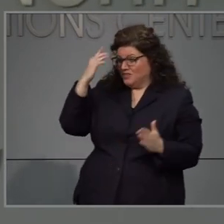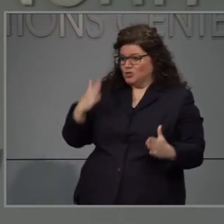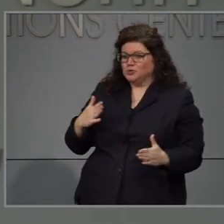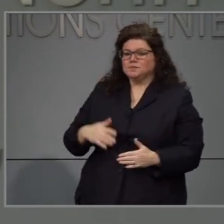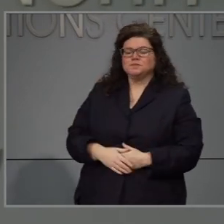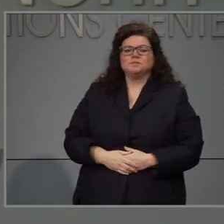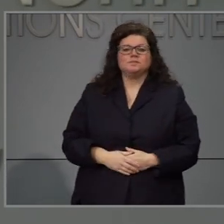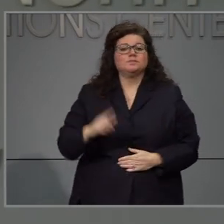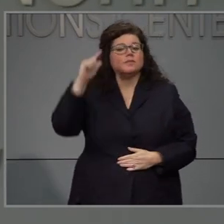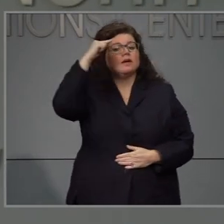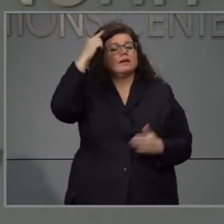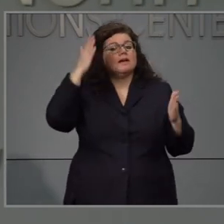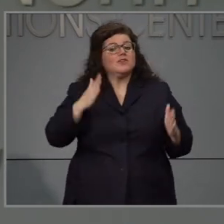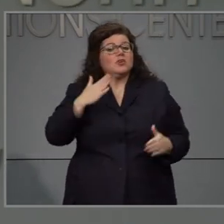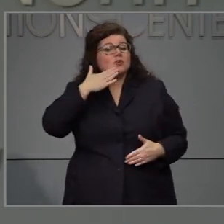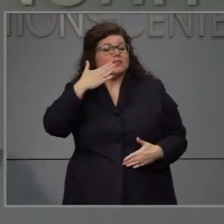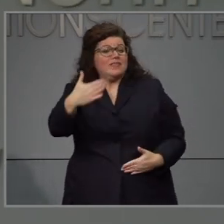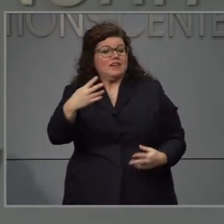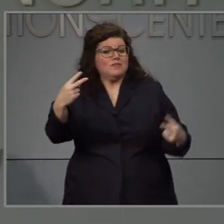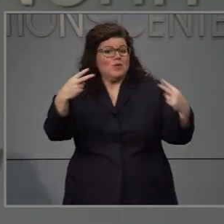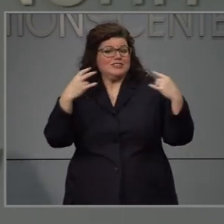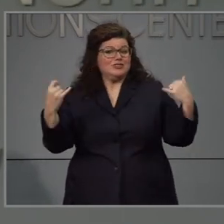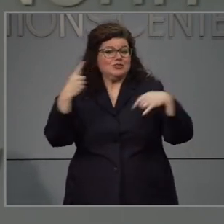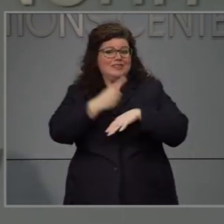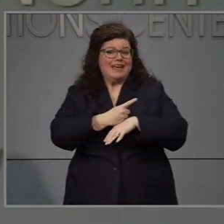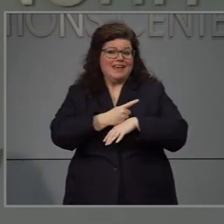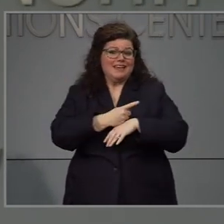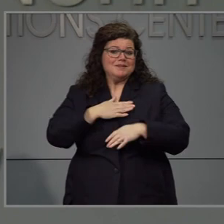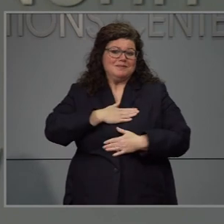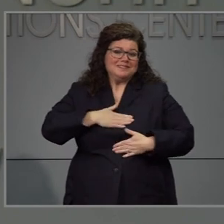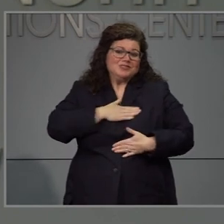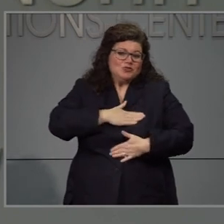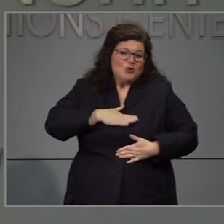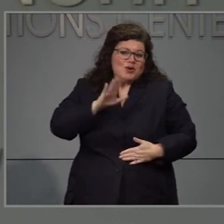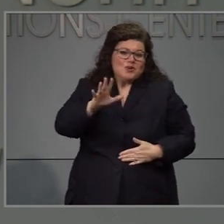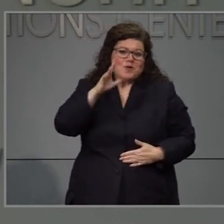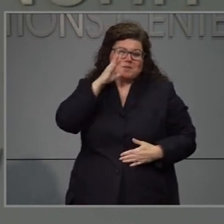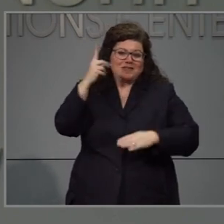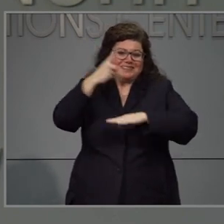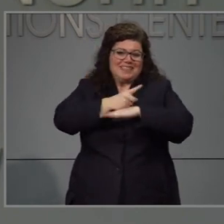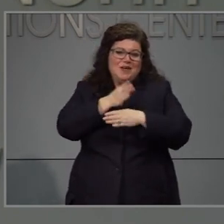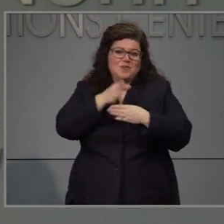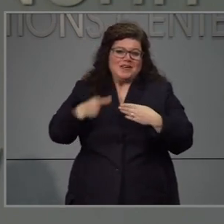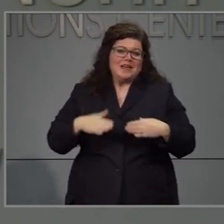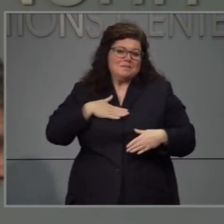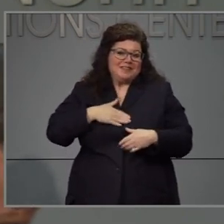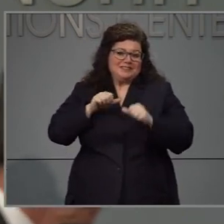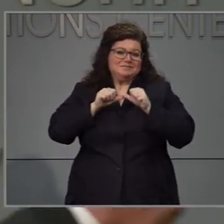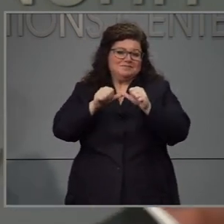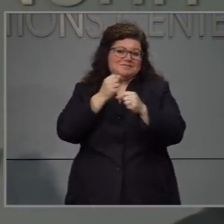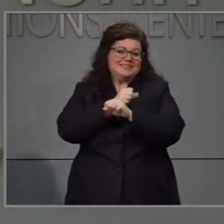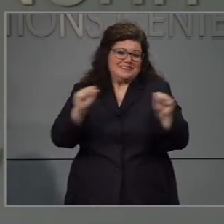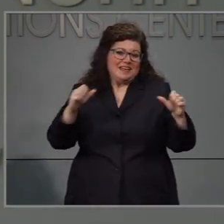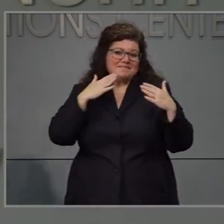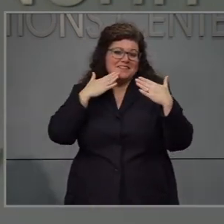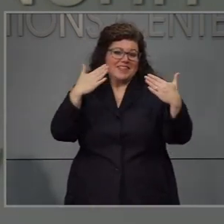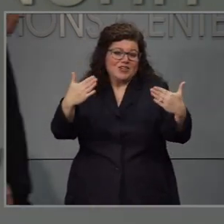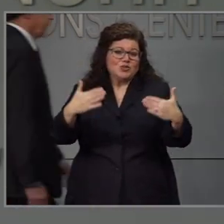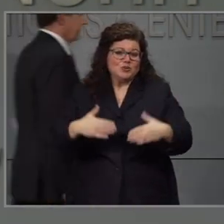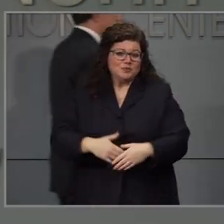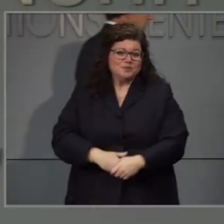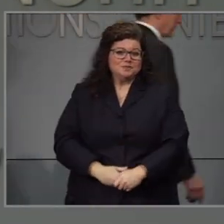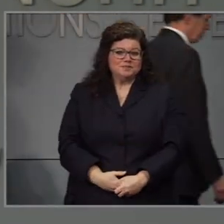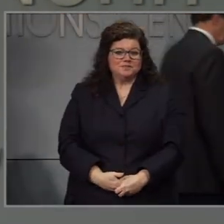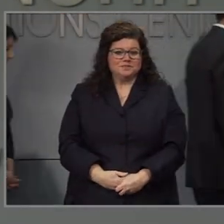Muchísimas gracias a todos por haber estado con nosotros que tengan un fin de semana del día de las madres fabuloso. Manténgase